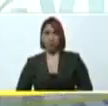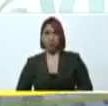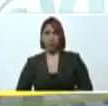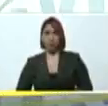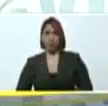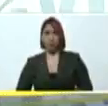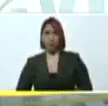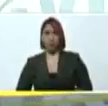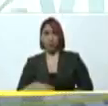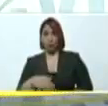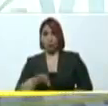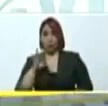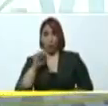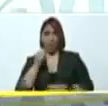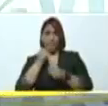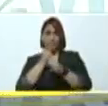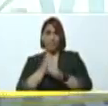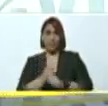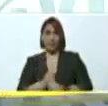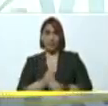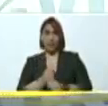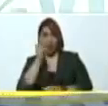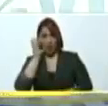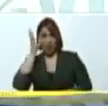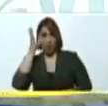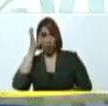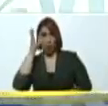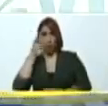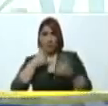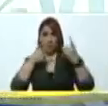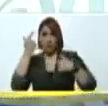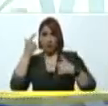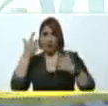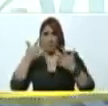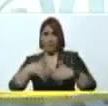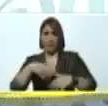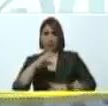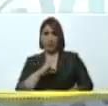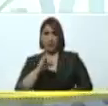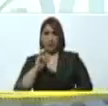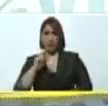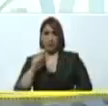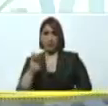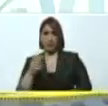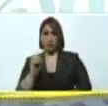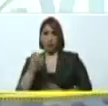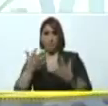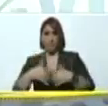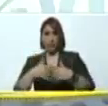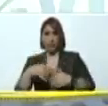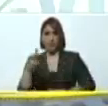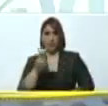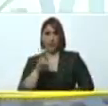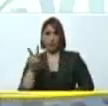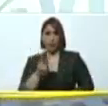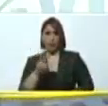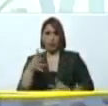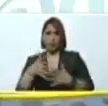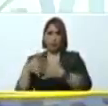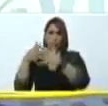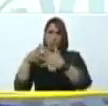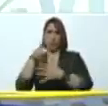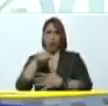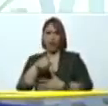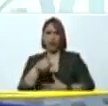fondo especial que creó el comandante Hugo Chávez en la empresa Cirgo, empresa venezolana en los Estados Unidos. Fue un